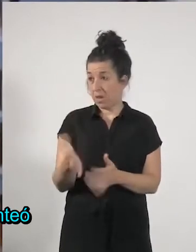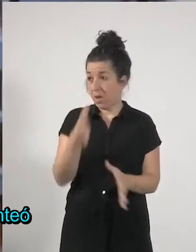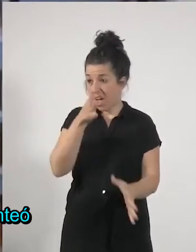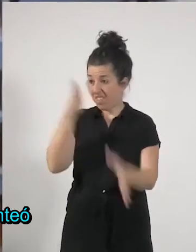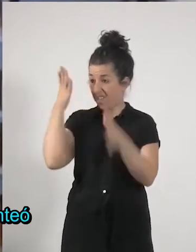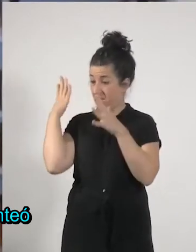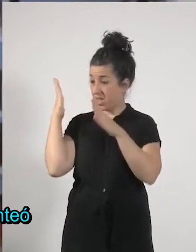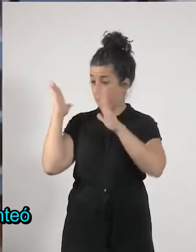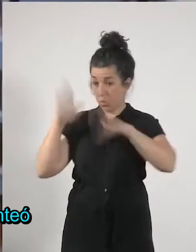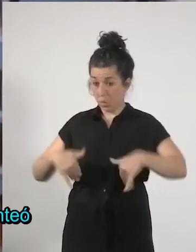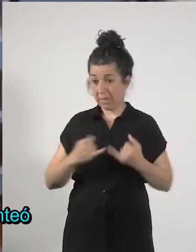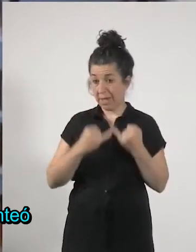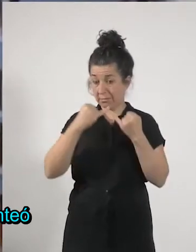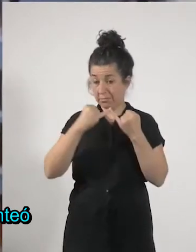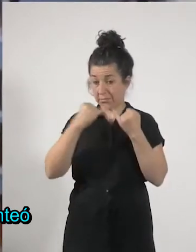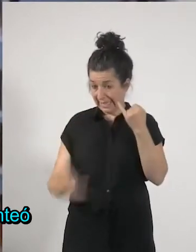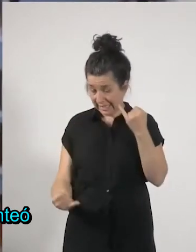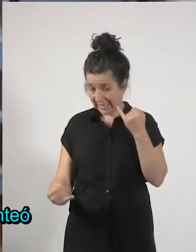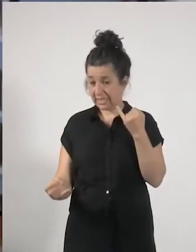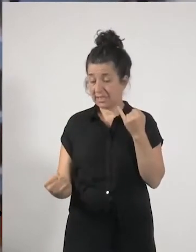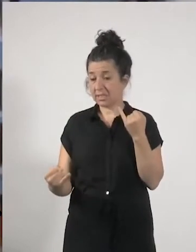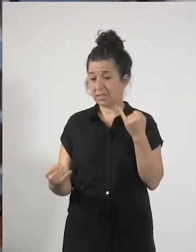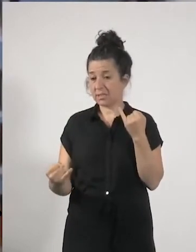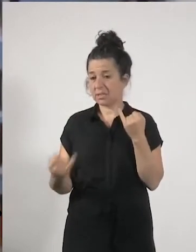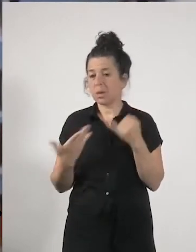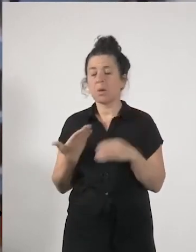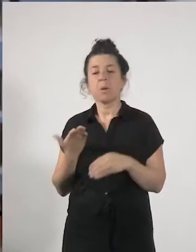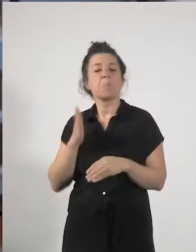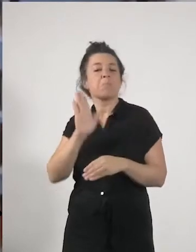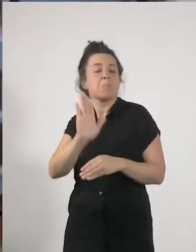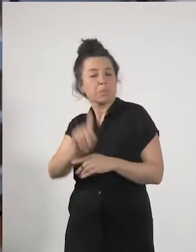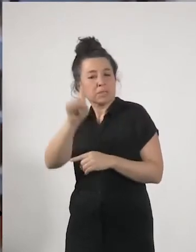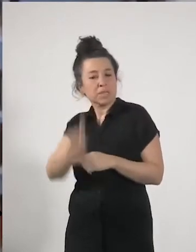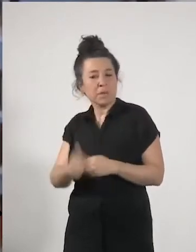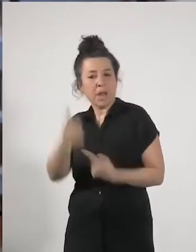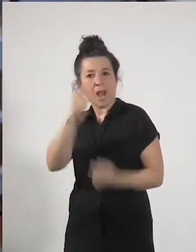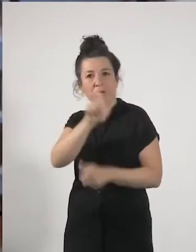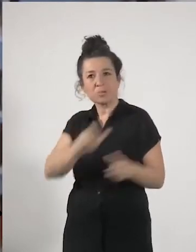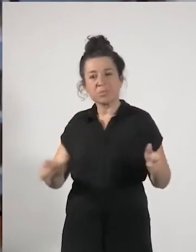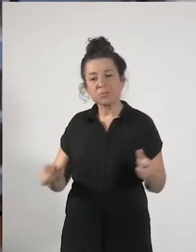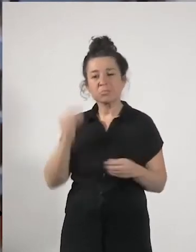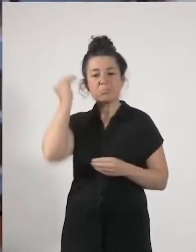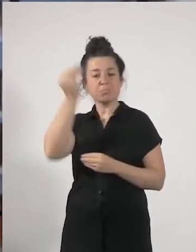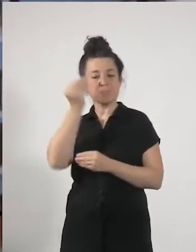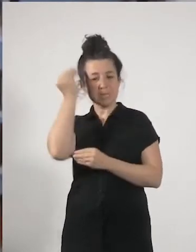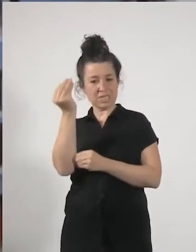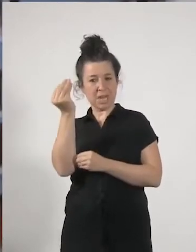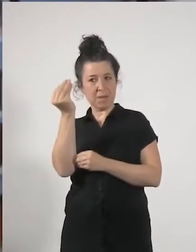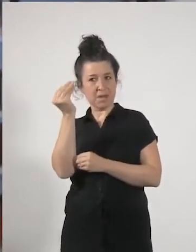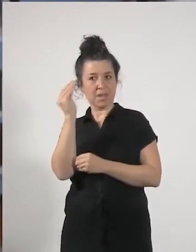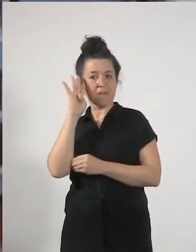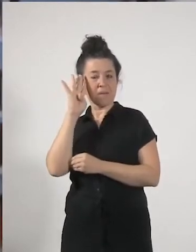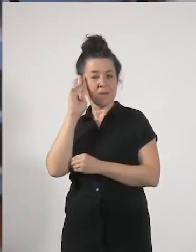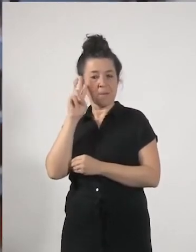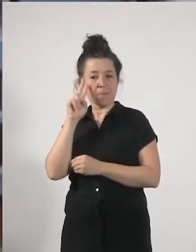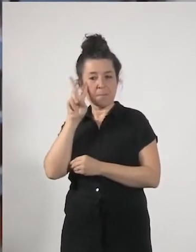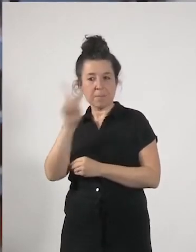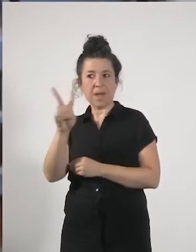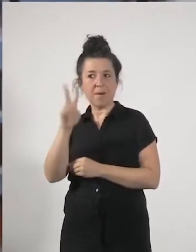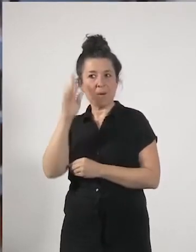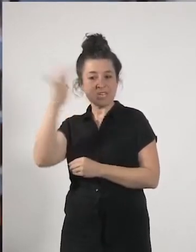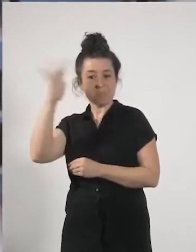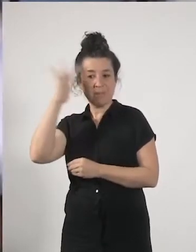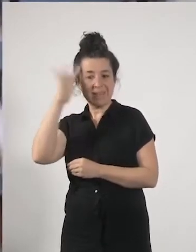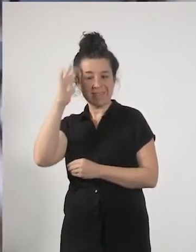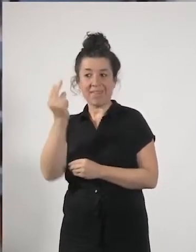planteó que podía ser por ejemplo hubo quien pensó que podía ser y lo vieron con esperanza el fin del capitalismo y